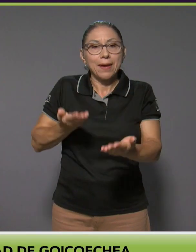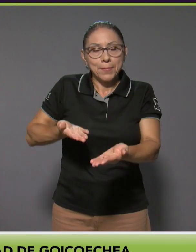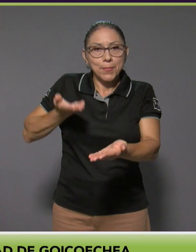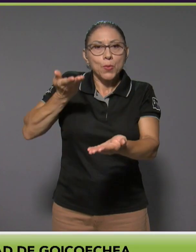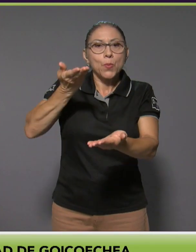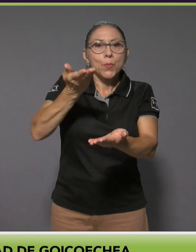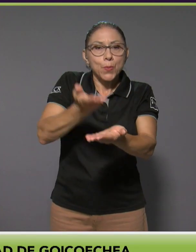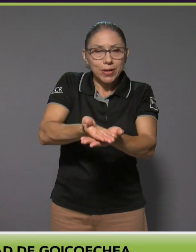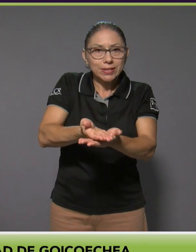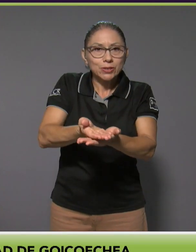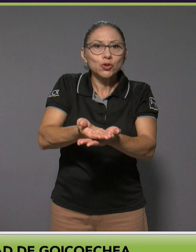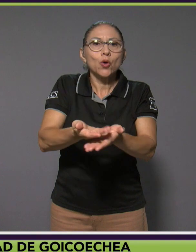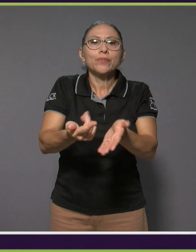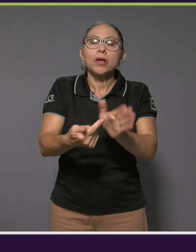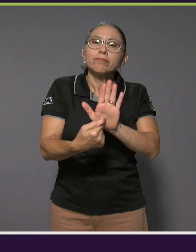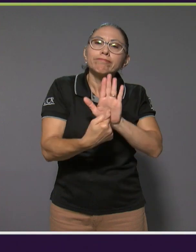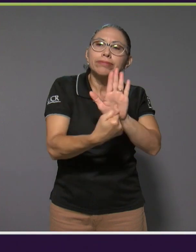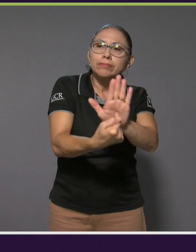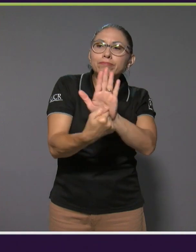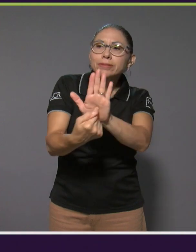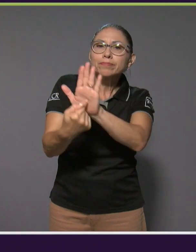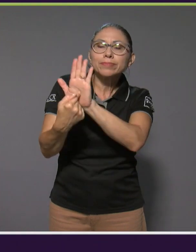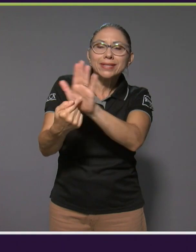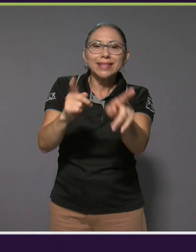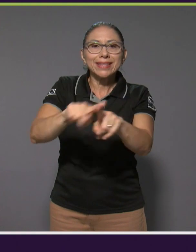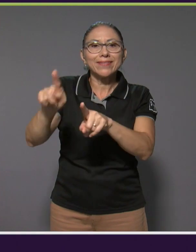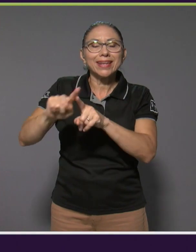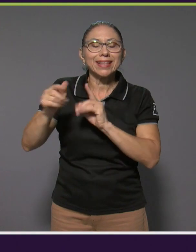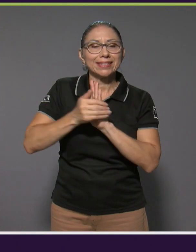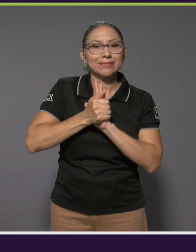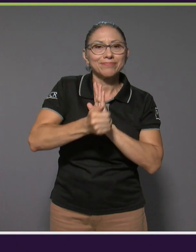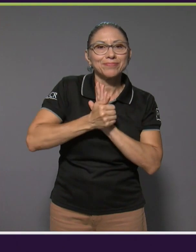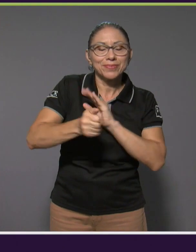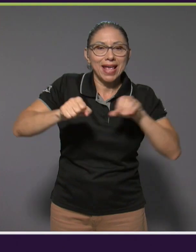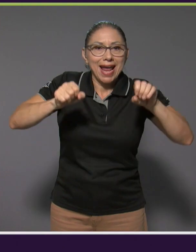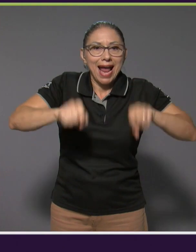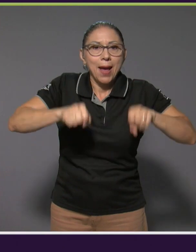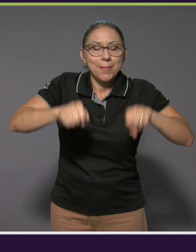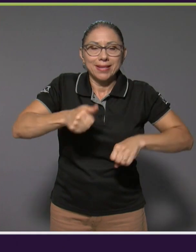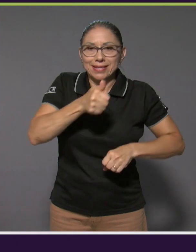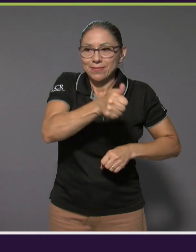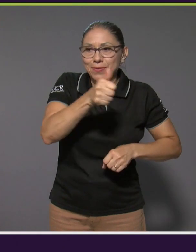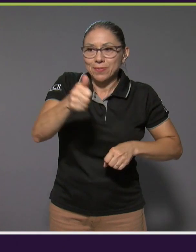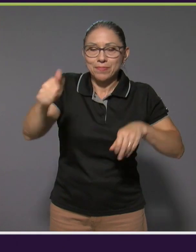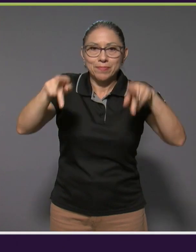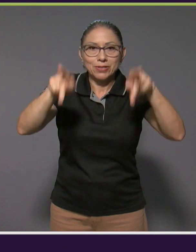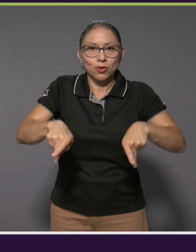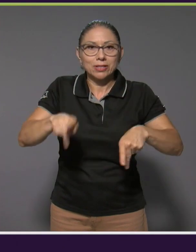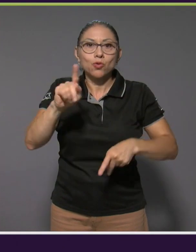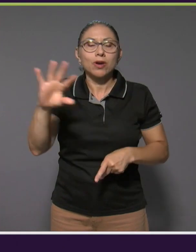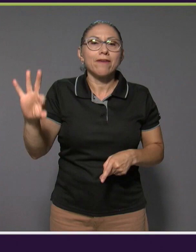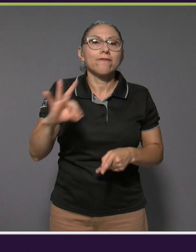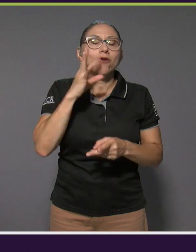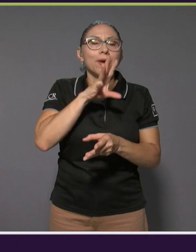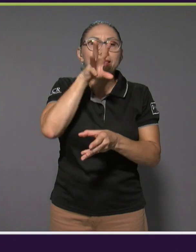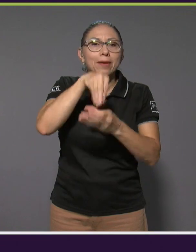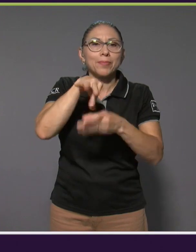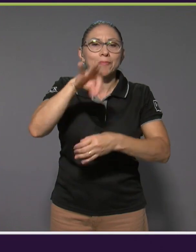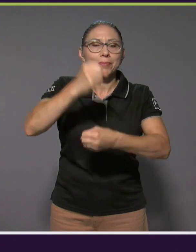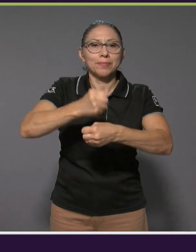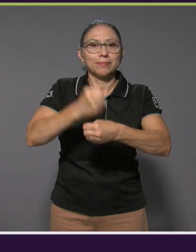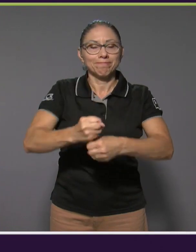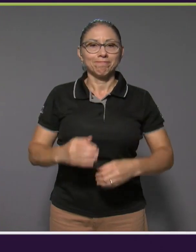poder proyectar las diferentes habilidades y capacidades que tienen las personas como una forma de inserción laboral.